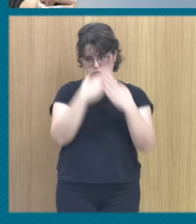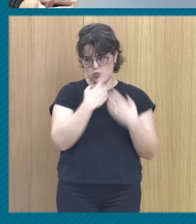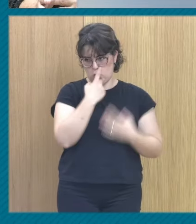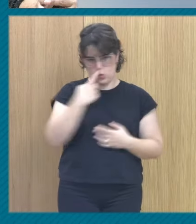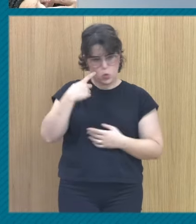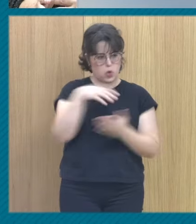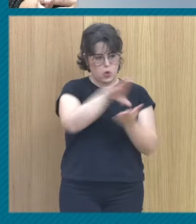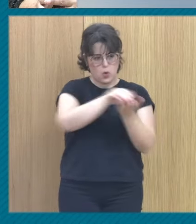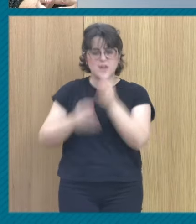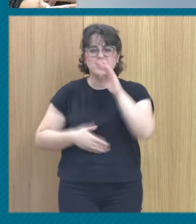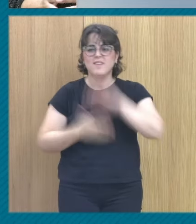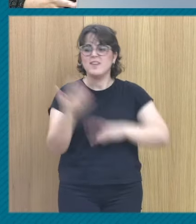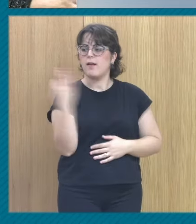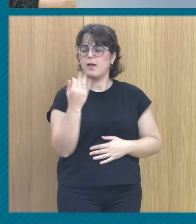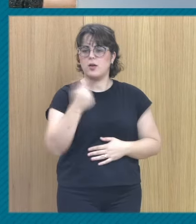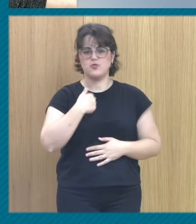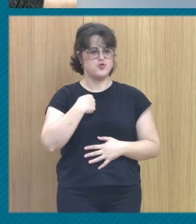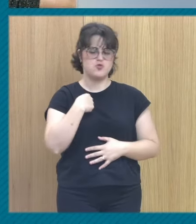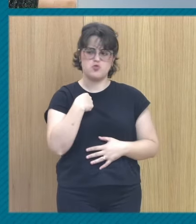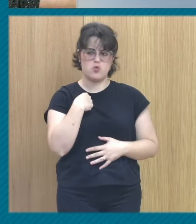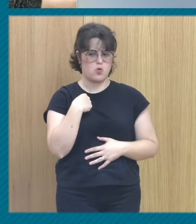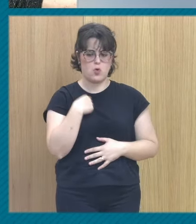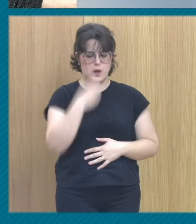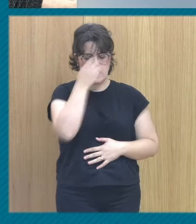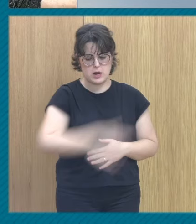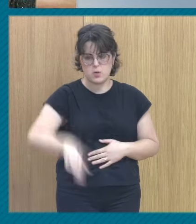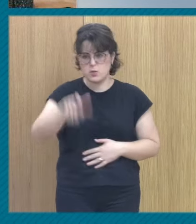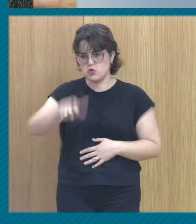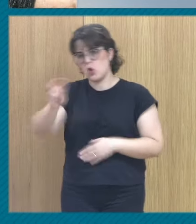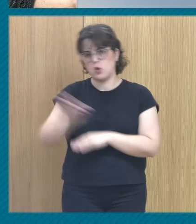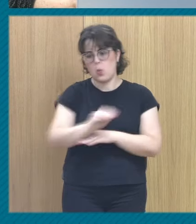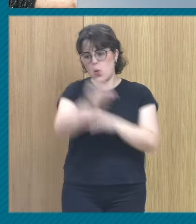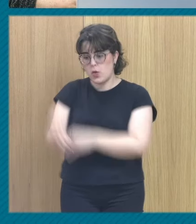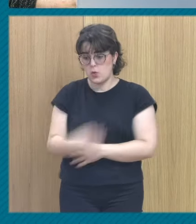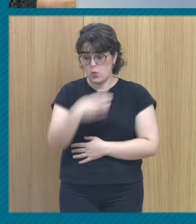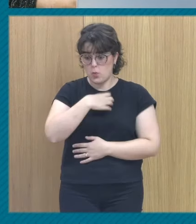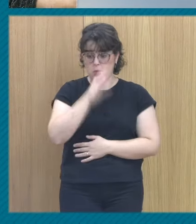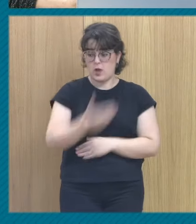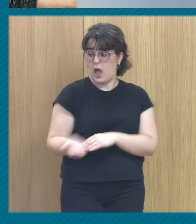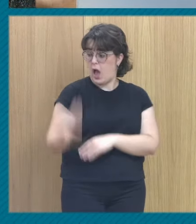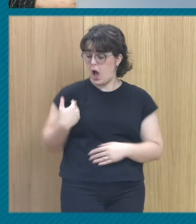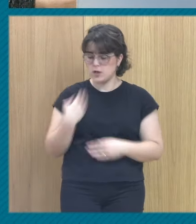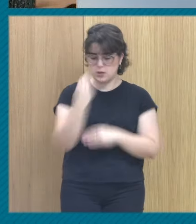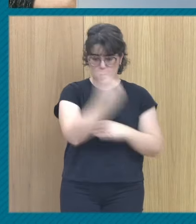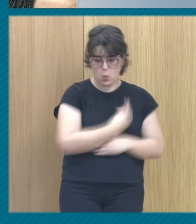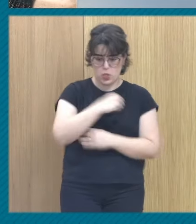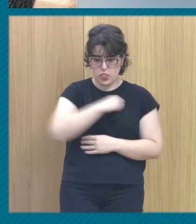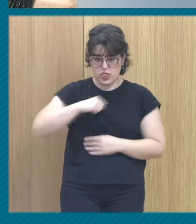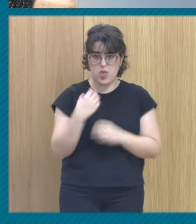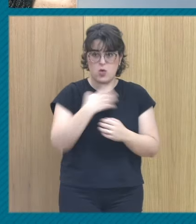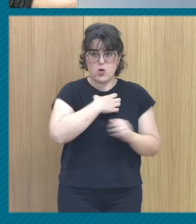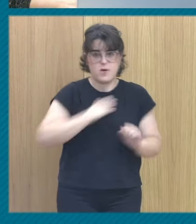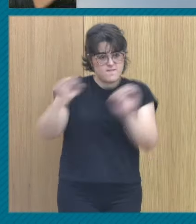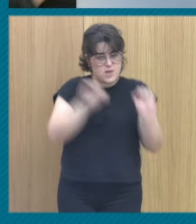y tiene que ver con yo no puedo asumir el cuidado de otra persona si ni siquiera fui capaz de cuidarme y de protegerme